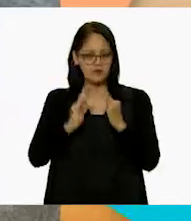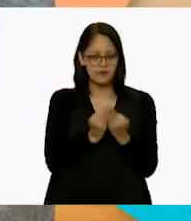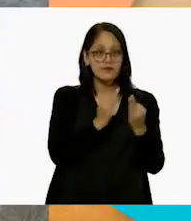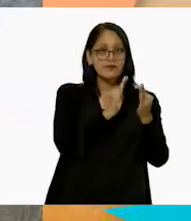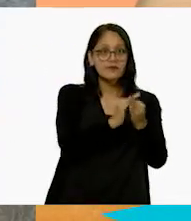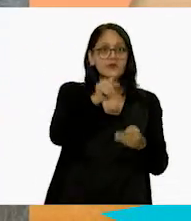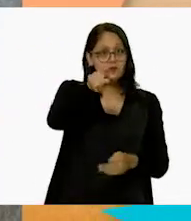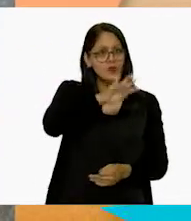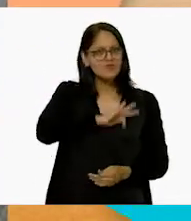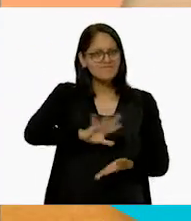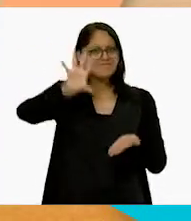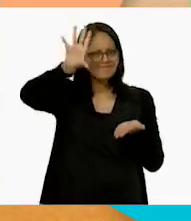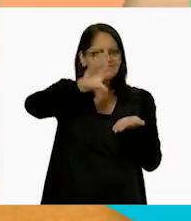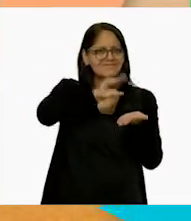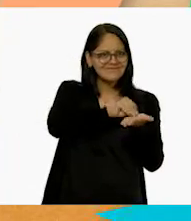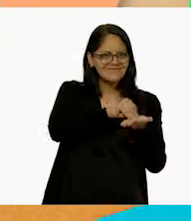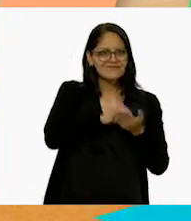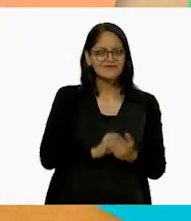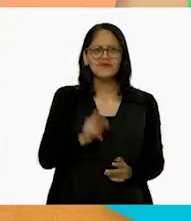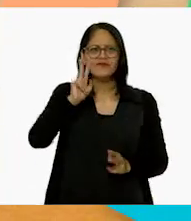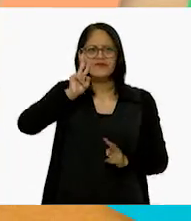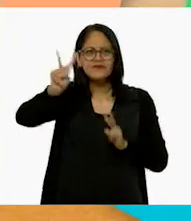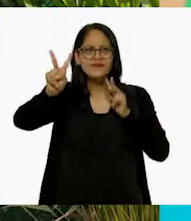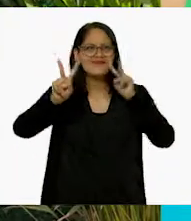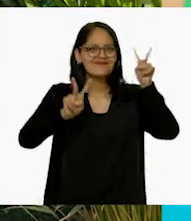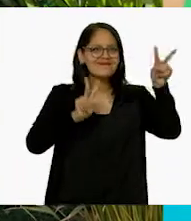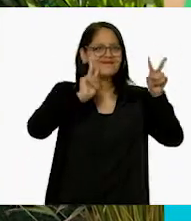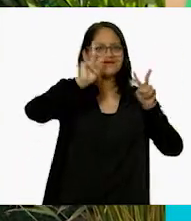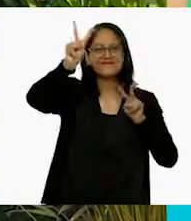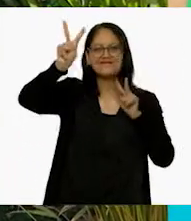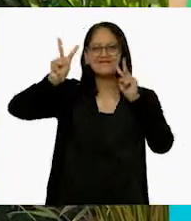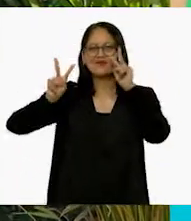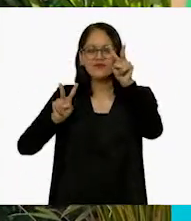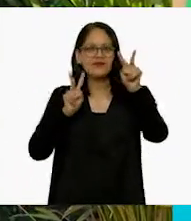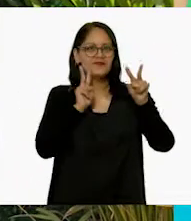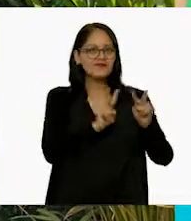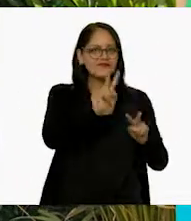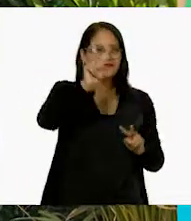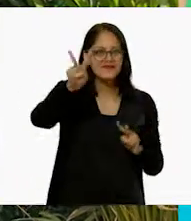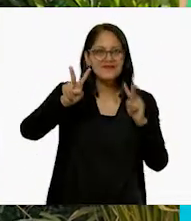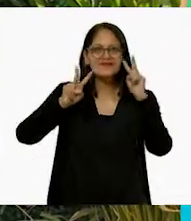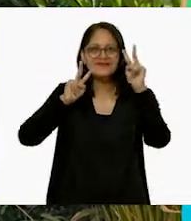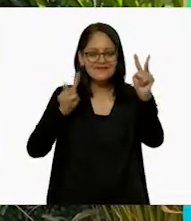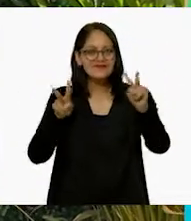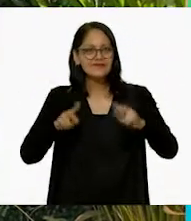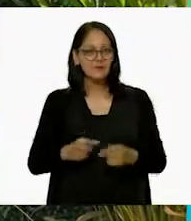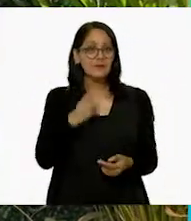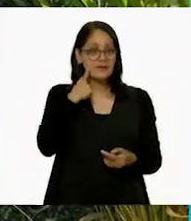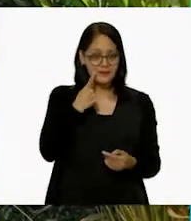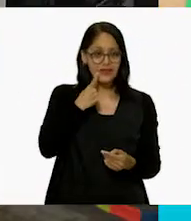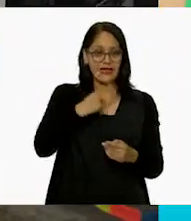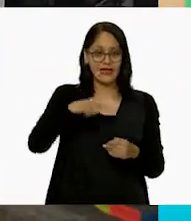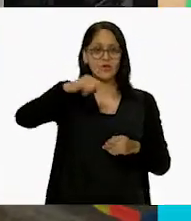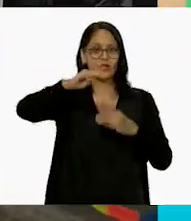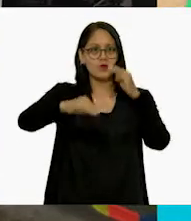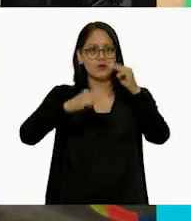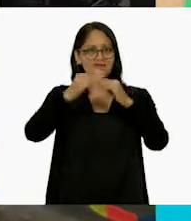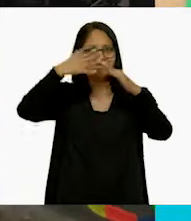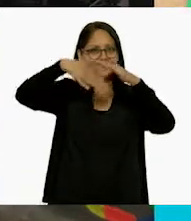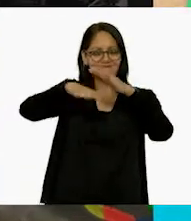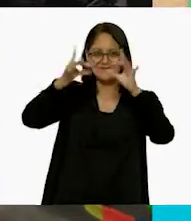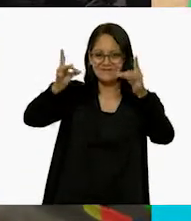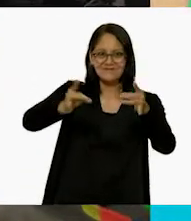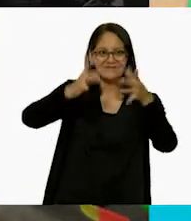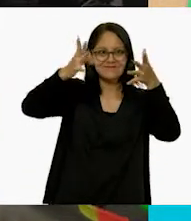geométricas tú lo puedes hacer. Todo lo que ves, todo lo que ves, en este mundo